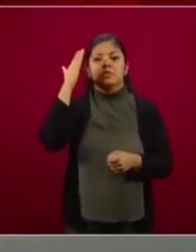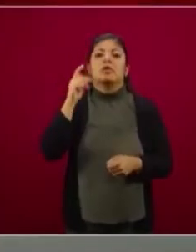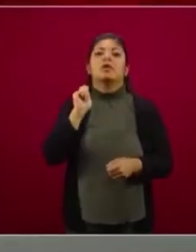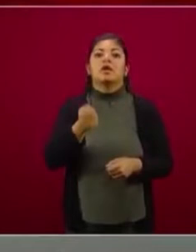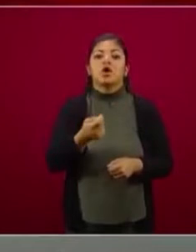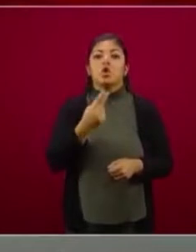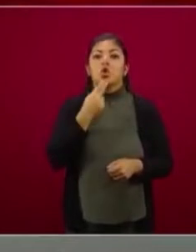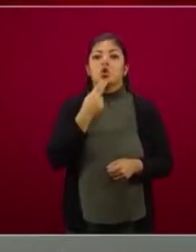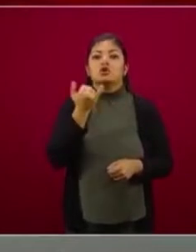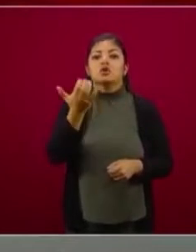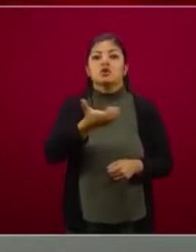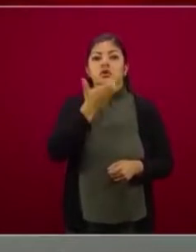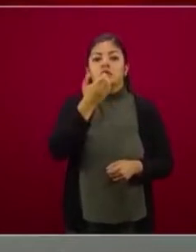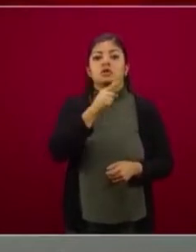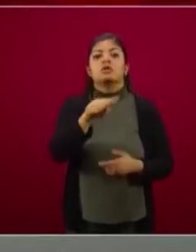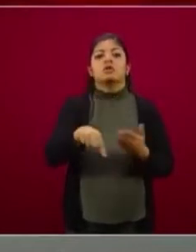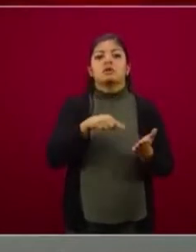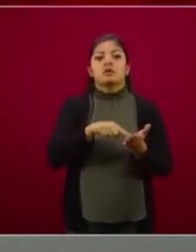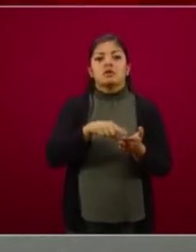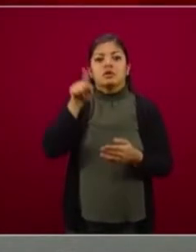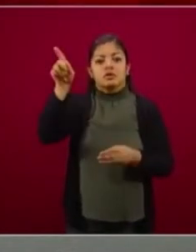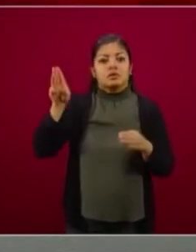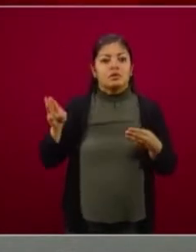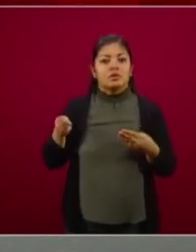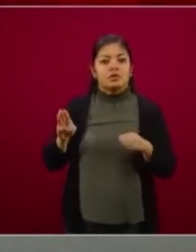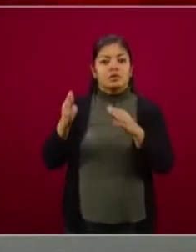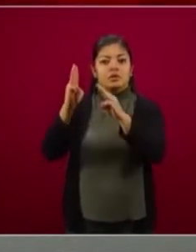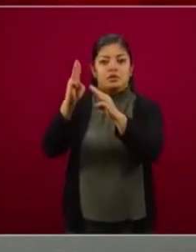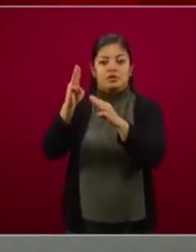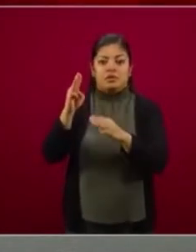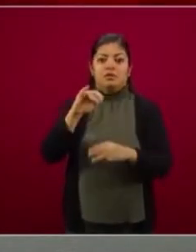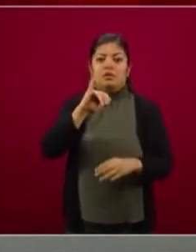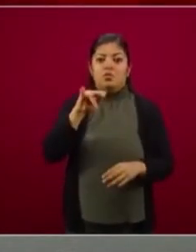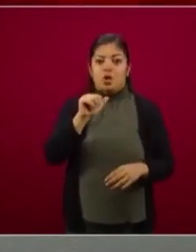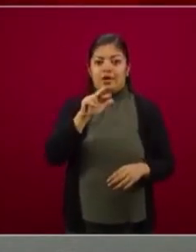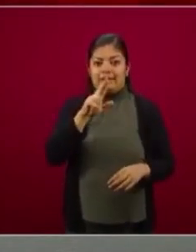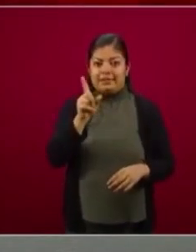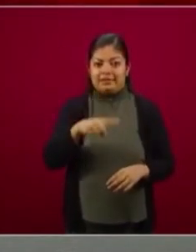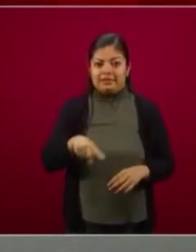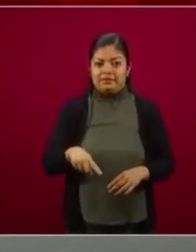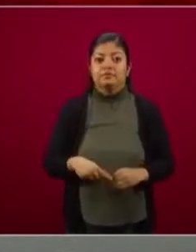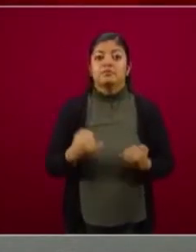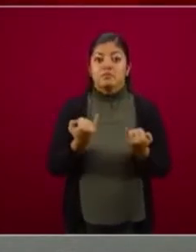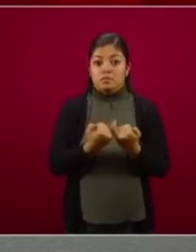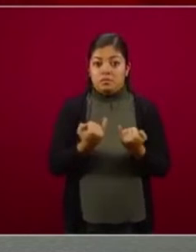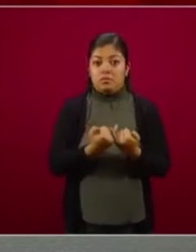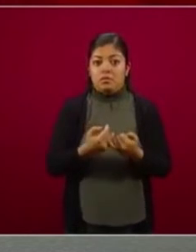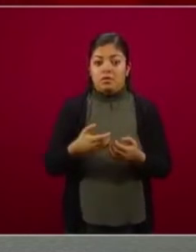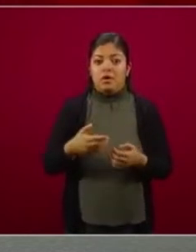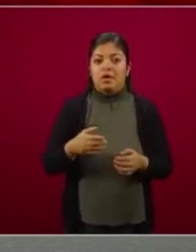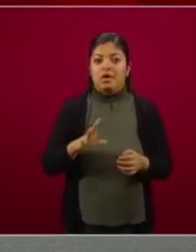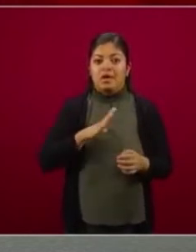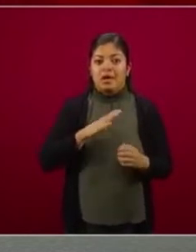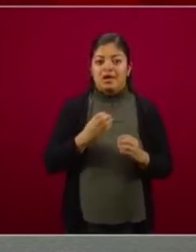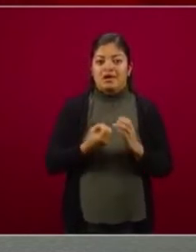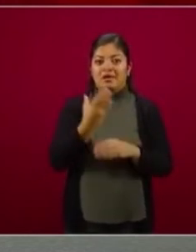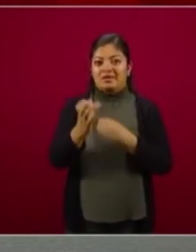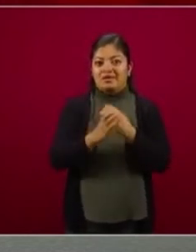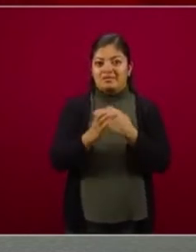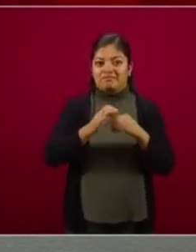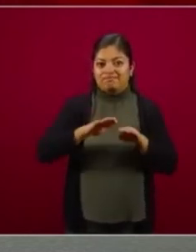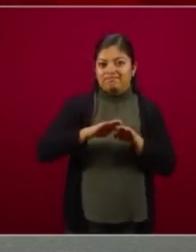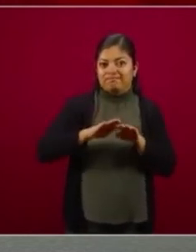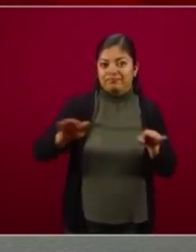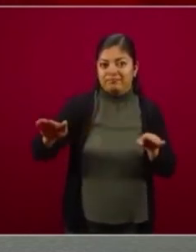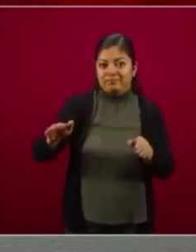propia Sierra de Juárez, el programa de la pavimentación de caminos a las cabeceras municipales, que no